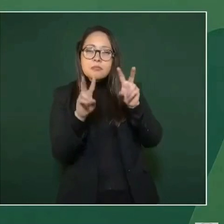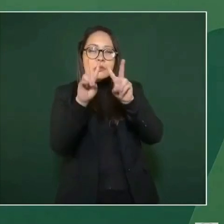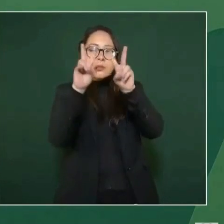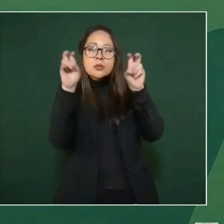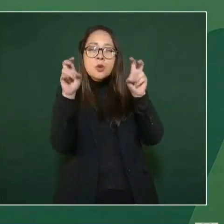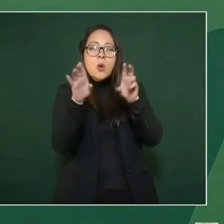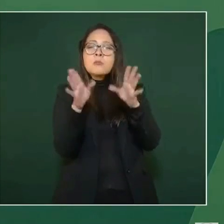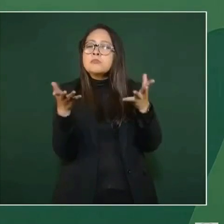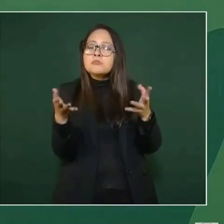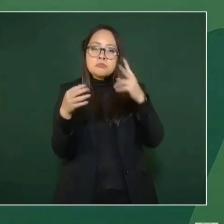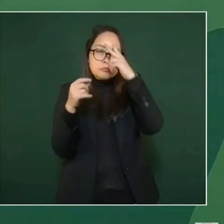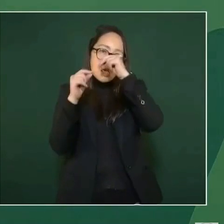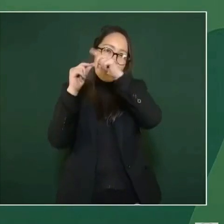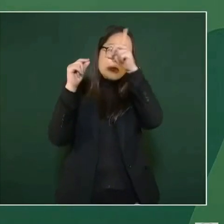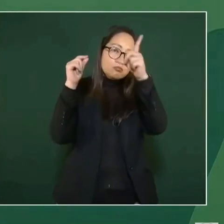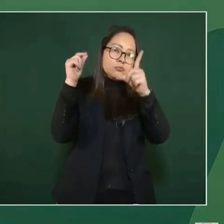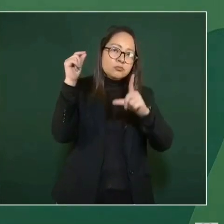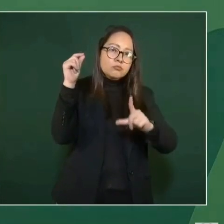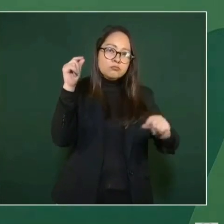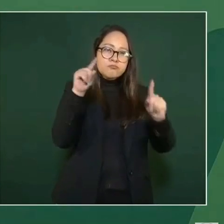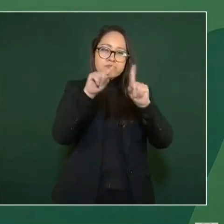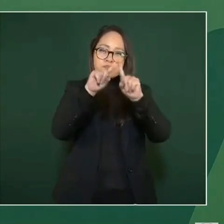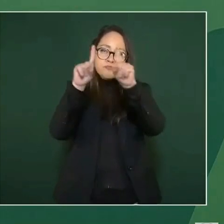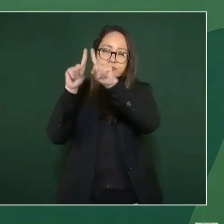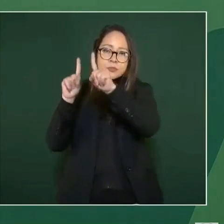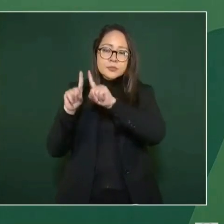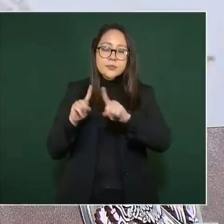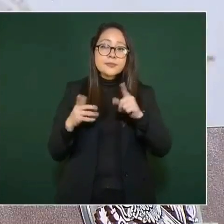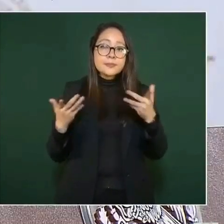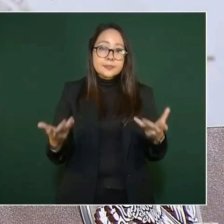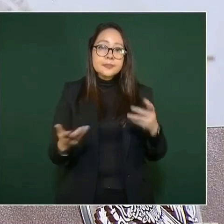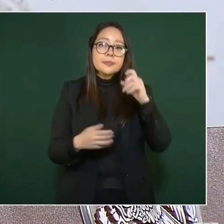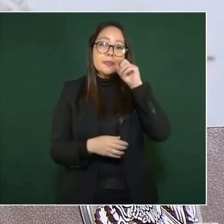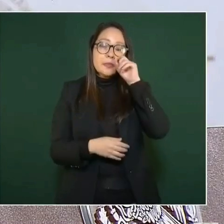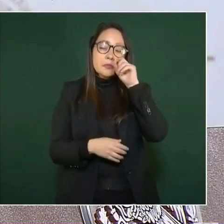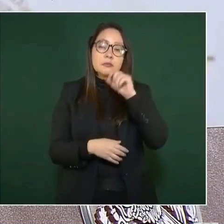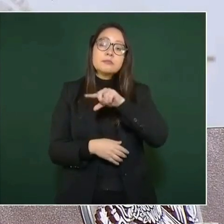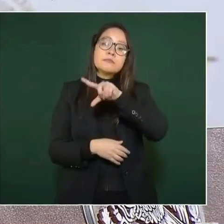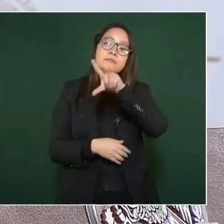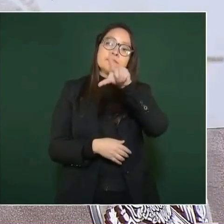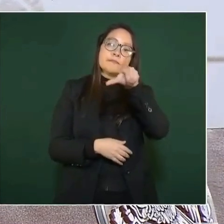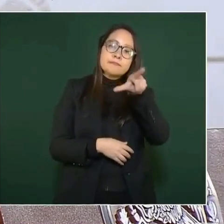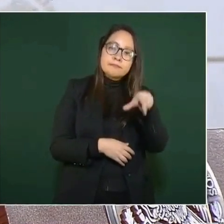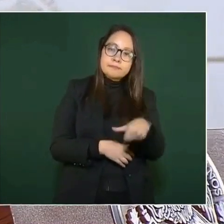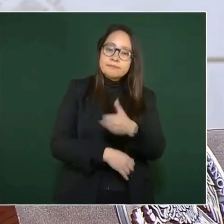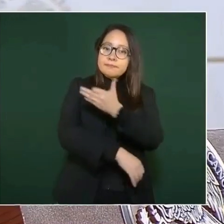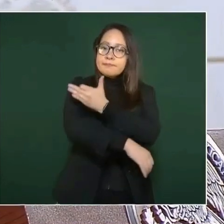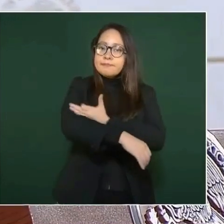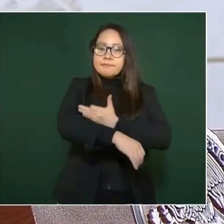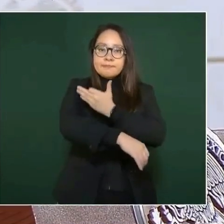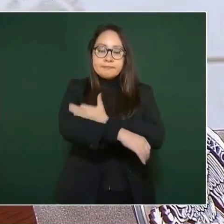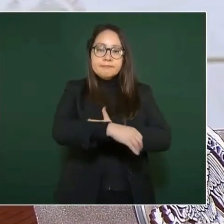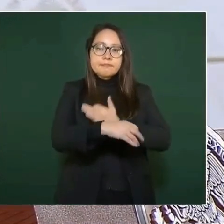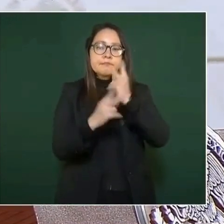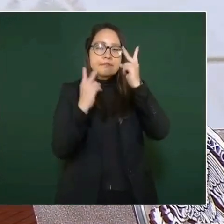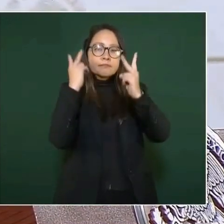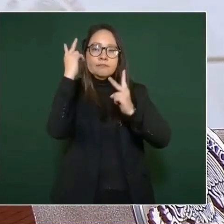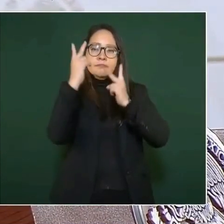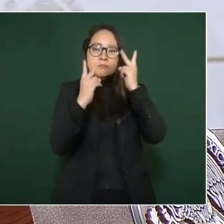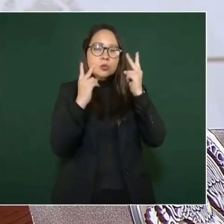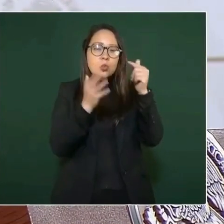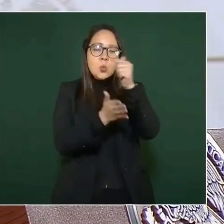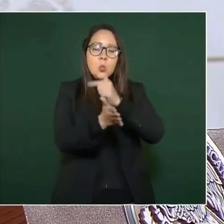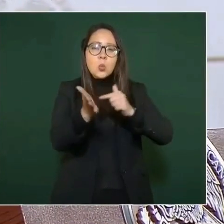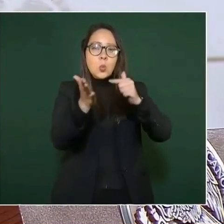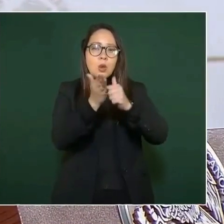Y por la tarde vamos a visitar el fuerte de San Juan de Ulúa,